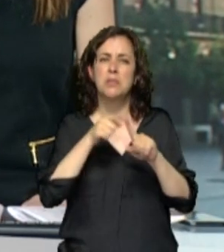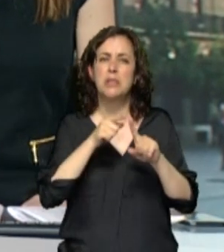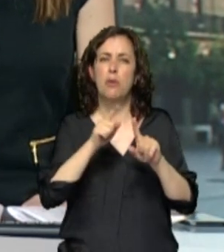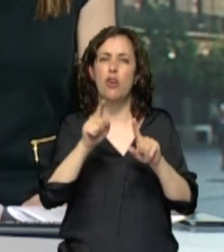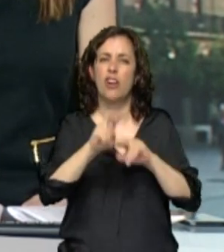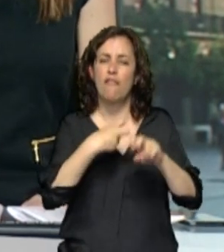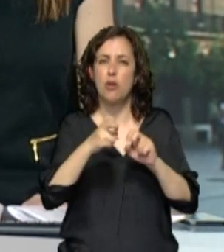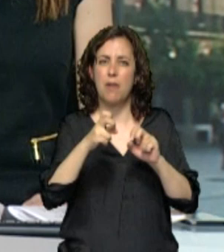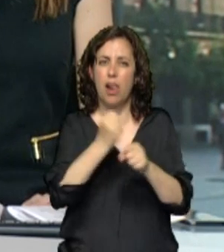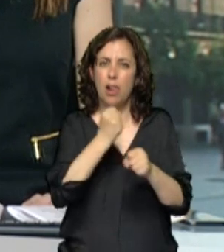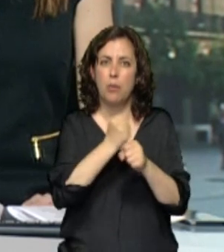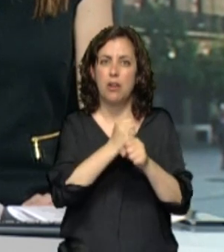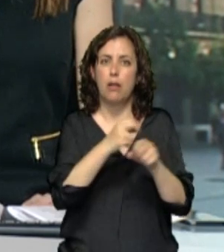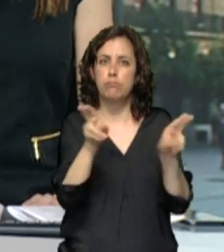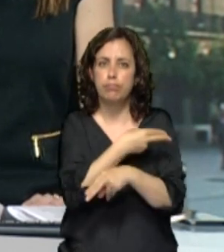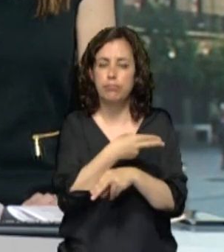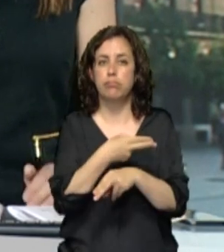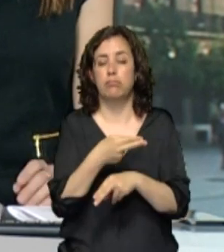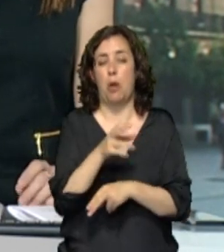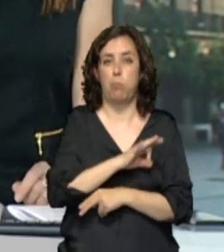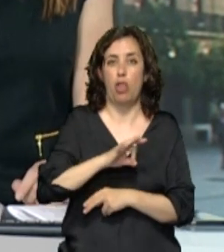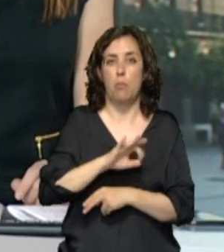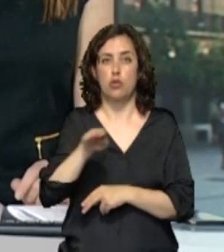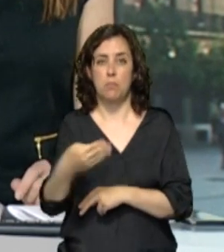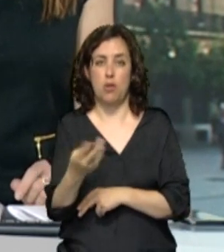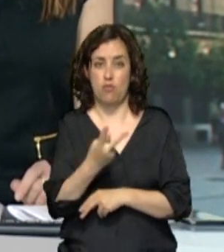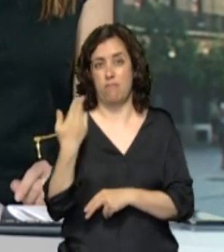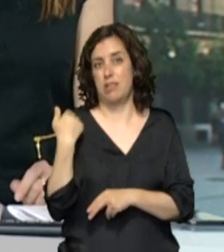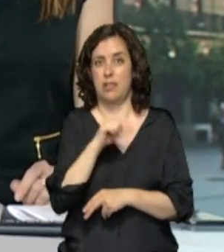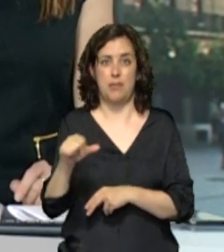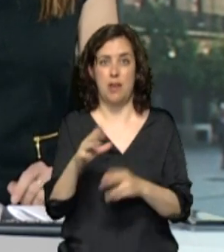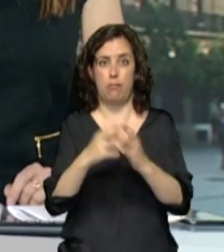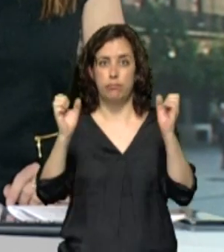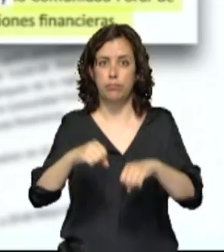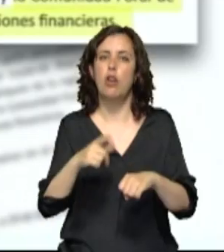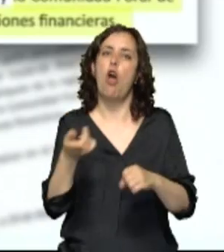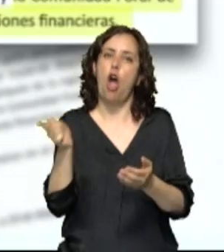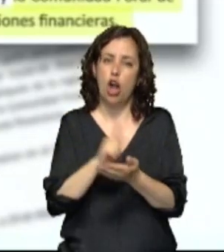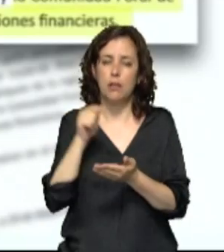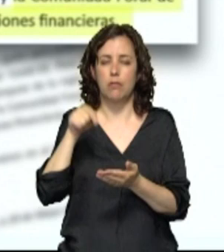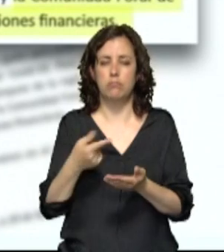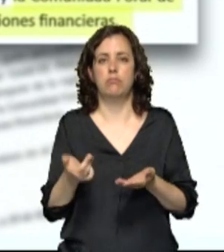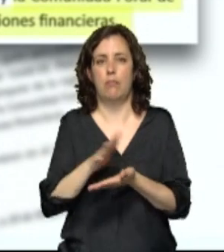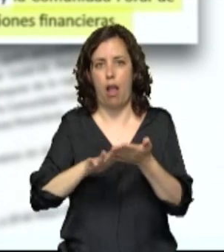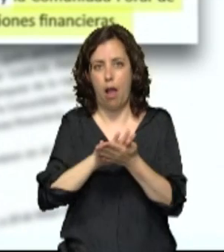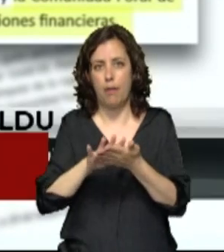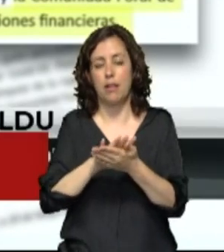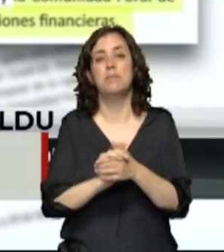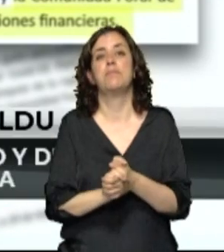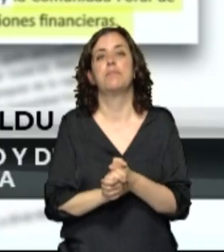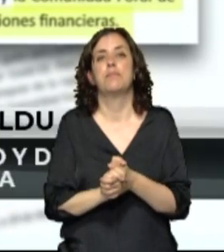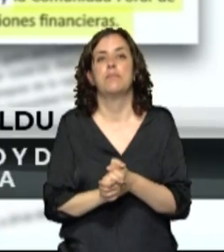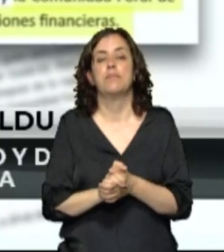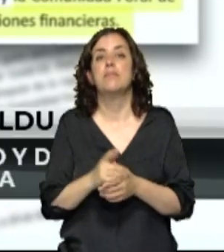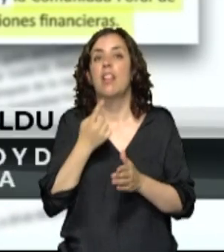pasada entre PSOE, Unidas Podemos y H. Bildu se ha vuelto a poner encima de la mesa, concretamente a lo que se refiere a Navarra, donde se cita